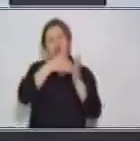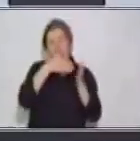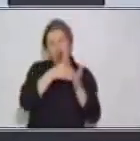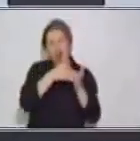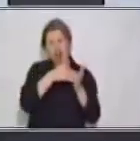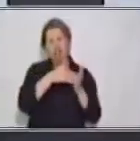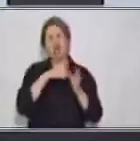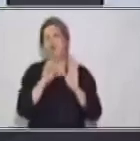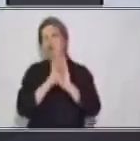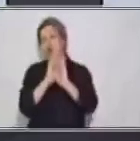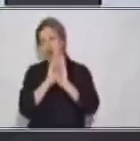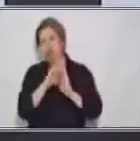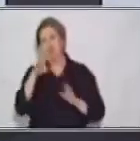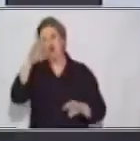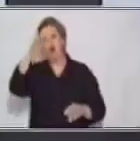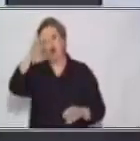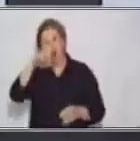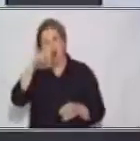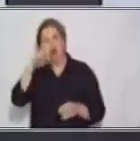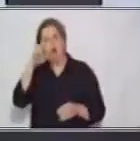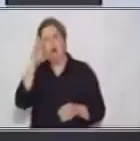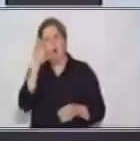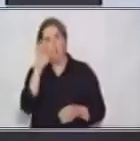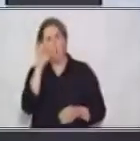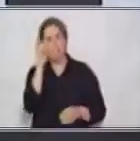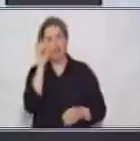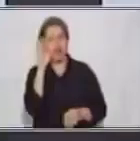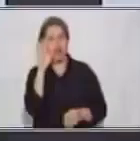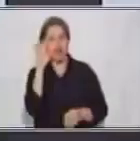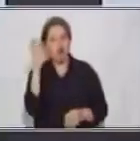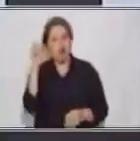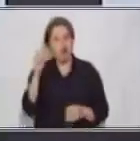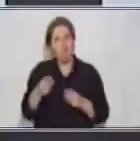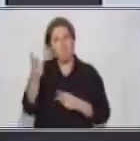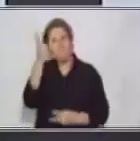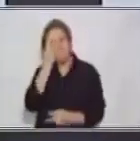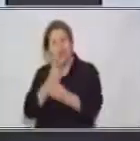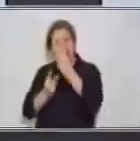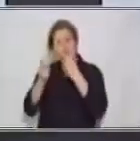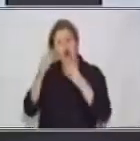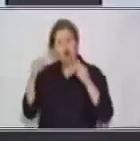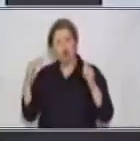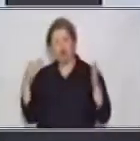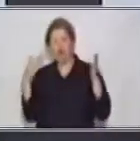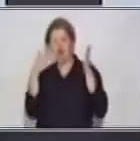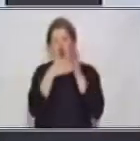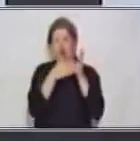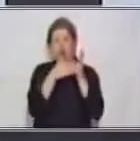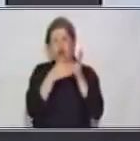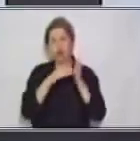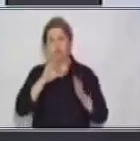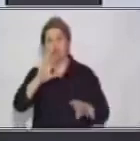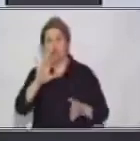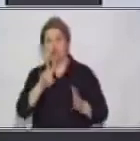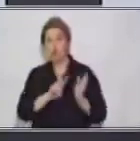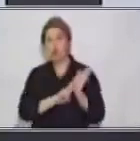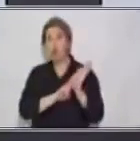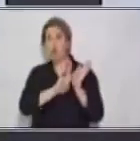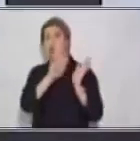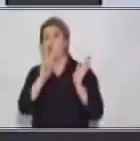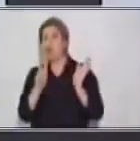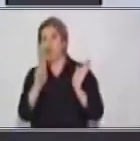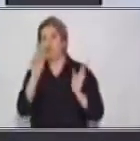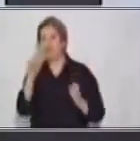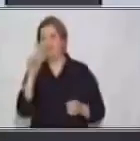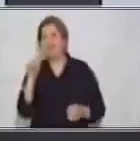Pedro vino contra su voluntad. Contra. D, indica pertenencia. Vamos a detenerlos en D,